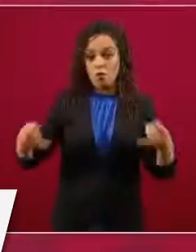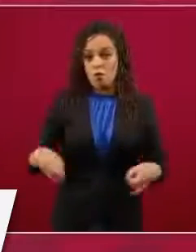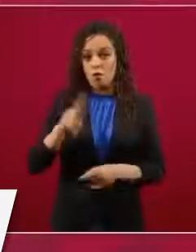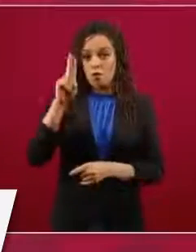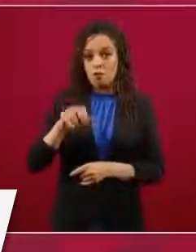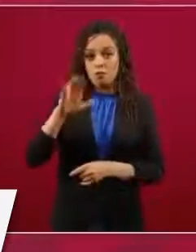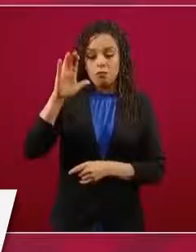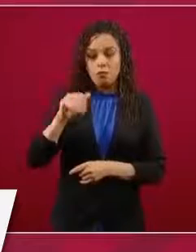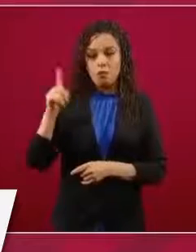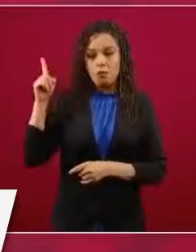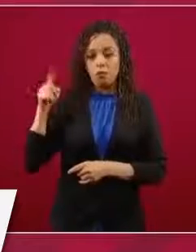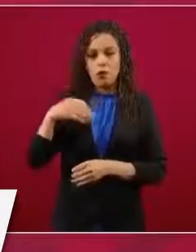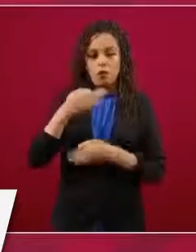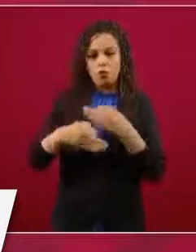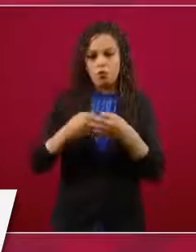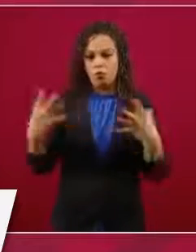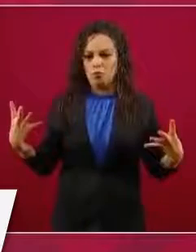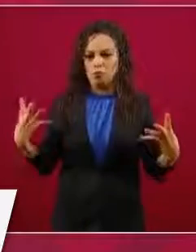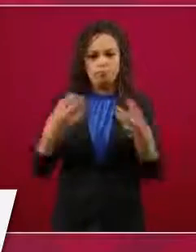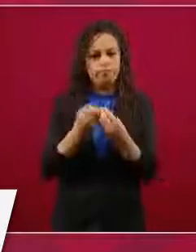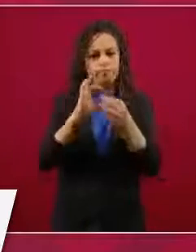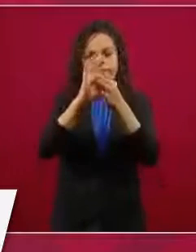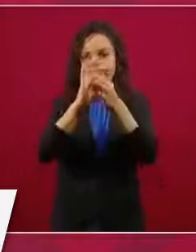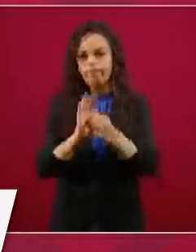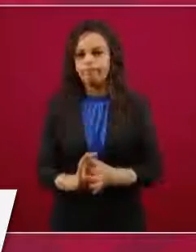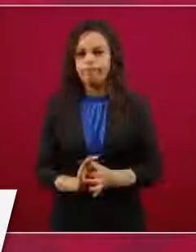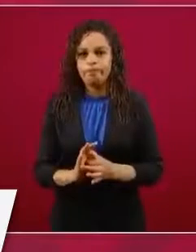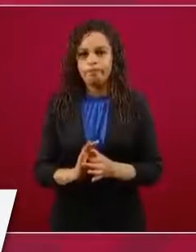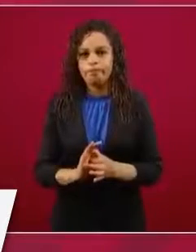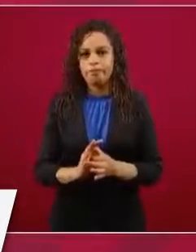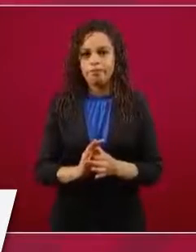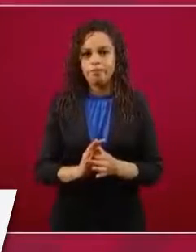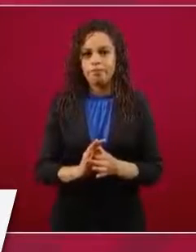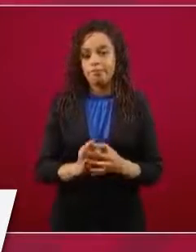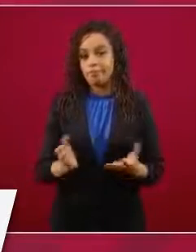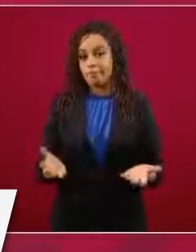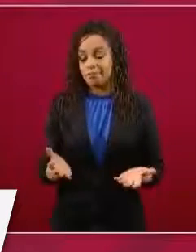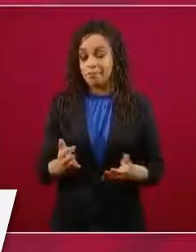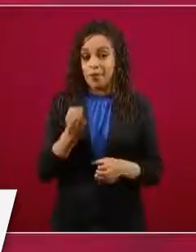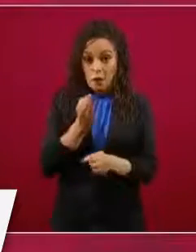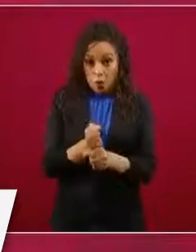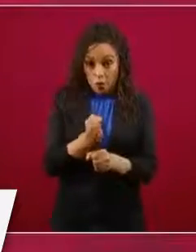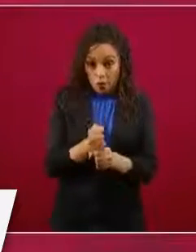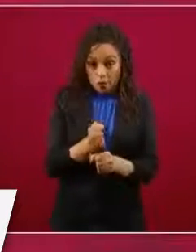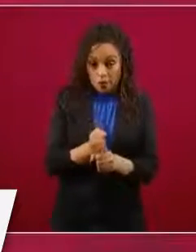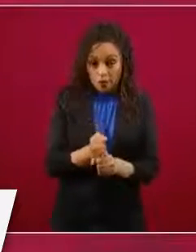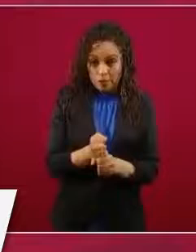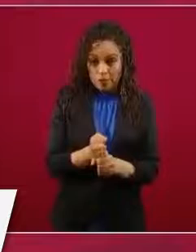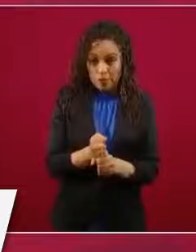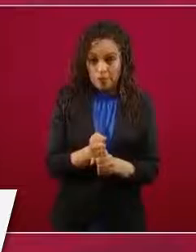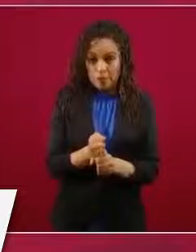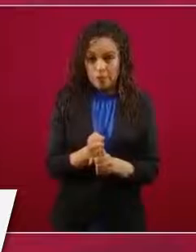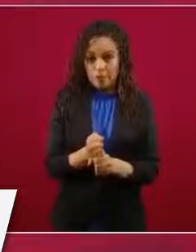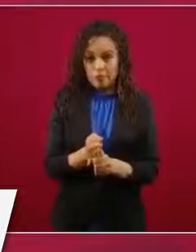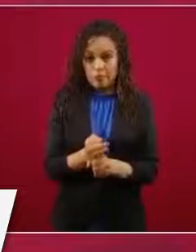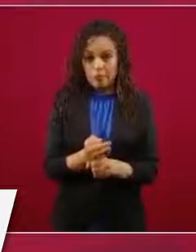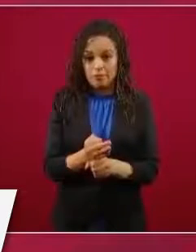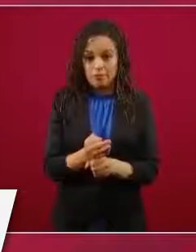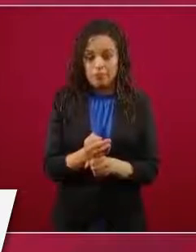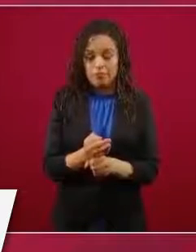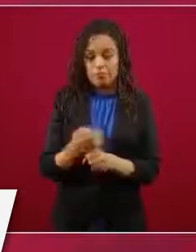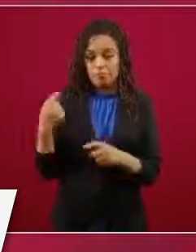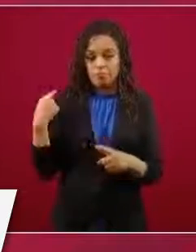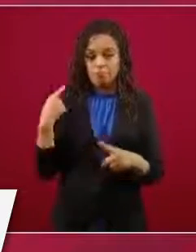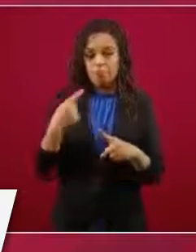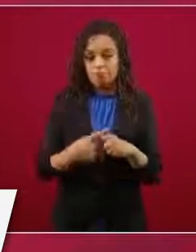separado. Y ahí es donde este momento al que llegamos, del que hemos estado hablando durante